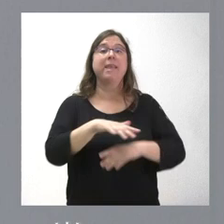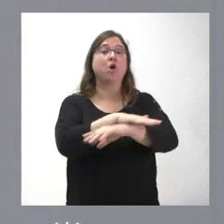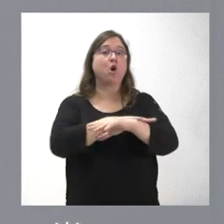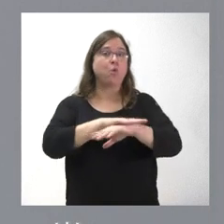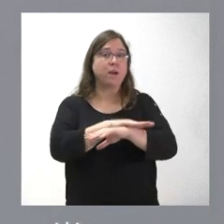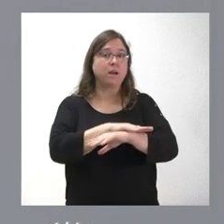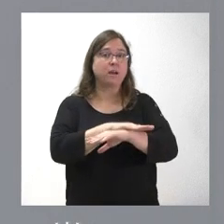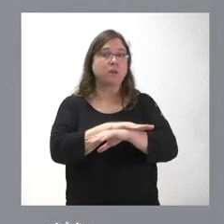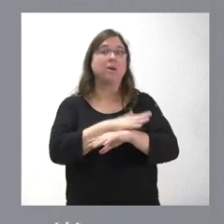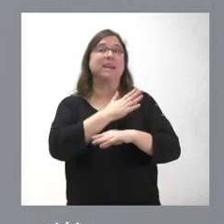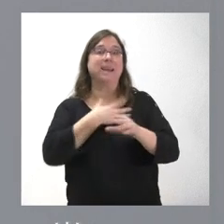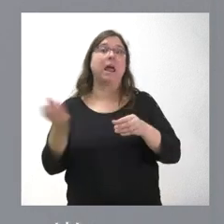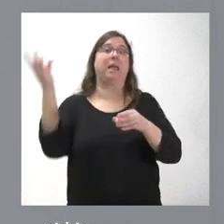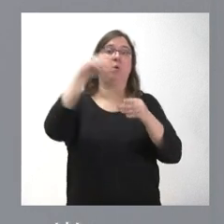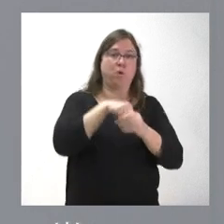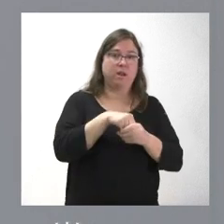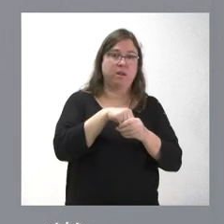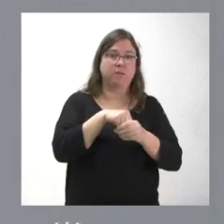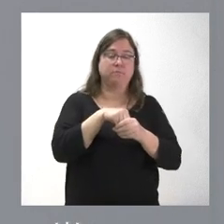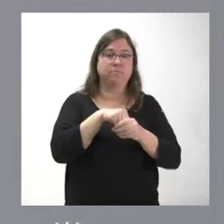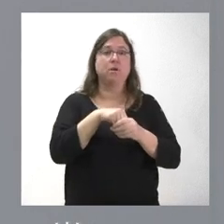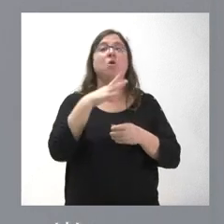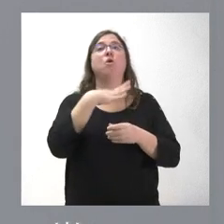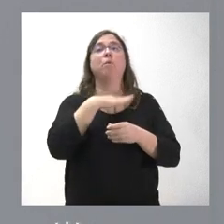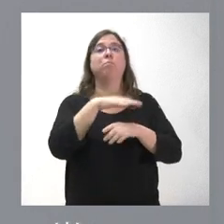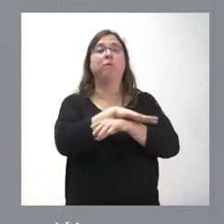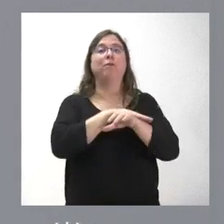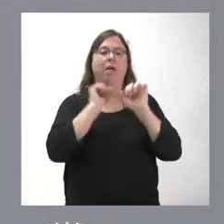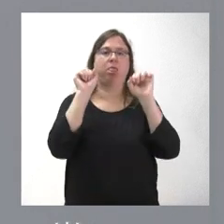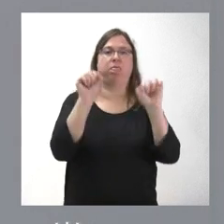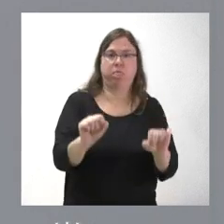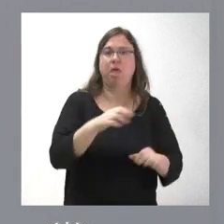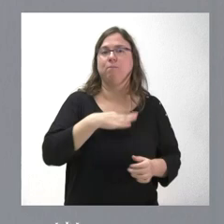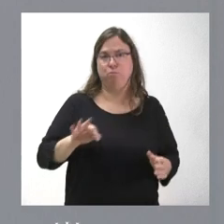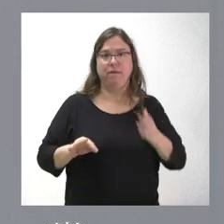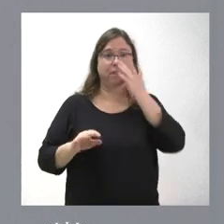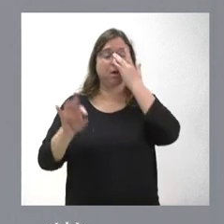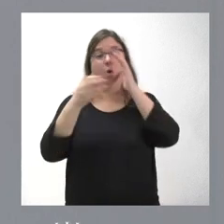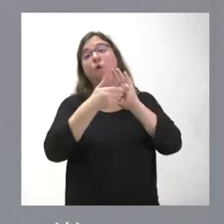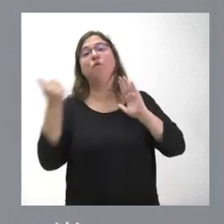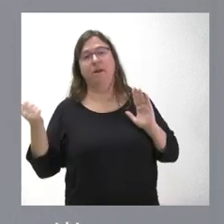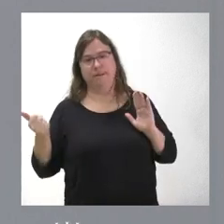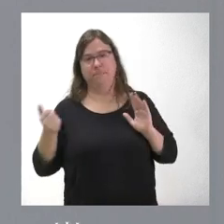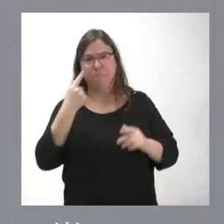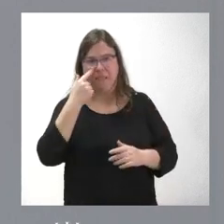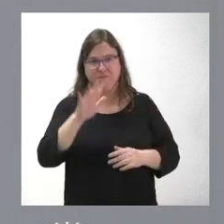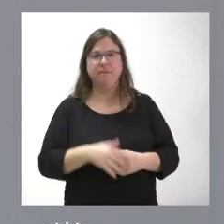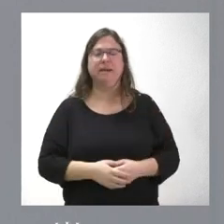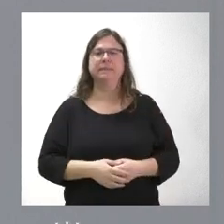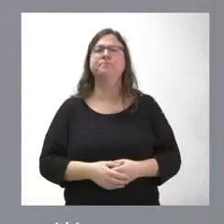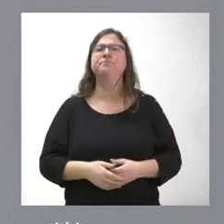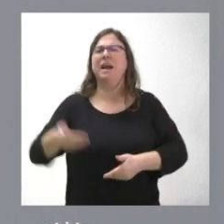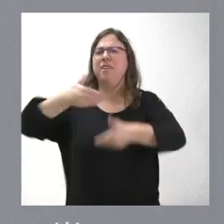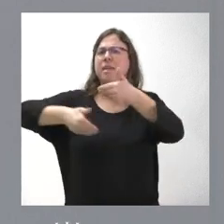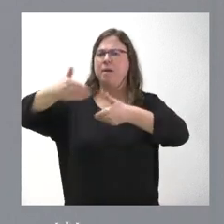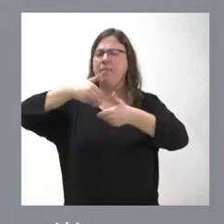incluirlo y puede ser voluntad del nuevo Gobierno retrasarlo o retirarlo. fíjese usted que es una demanda que nosotros